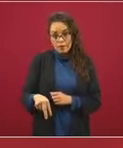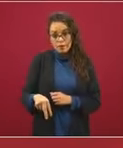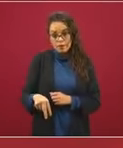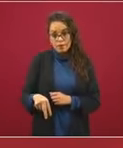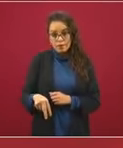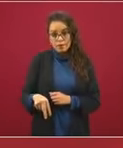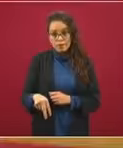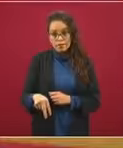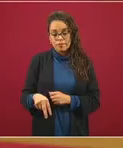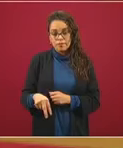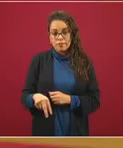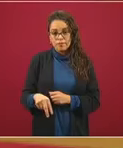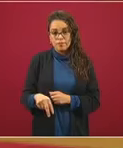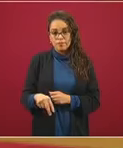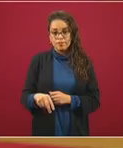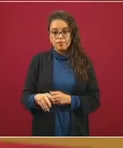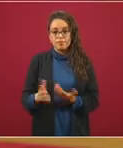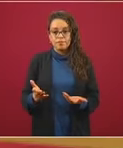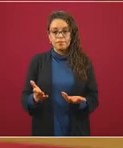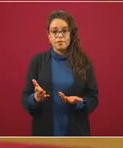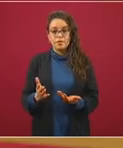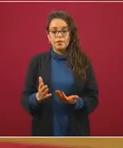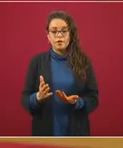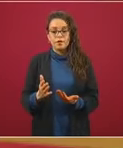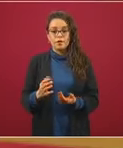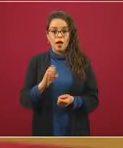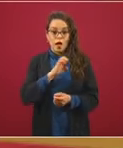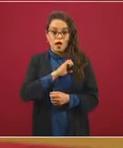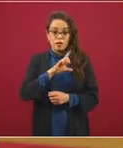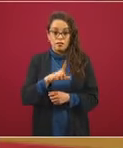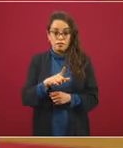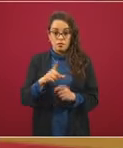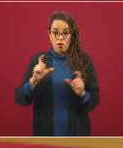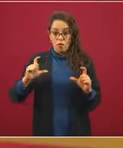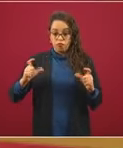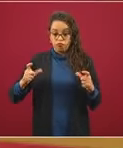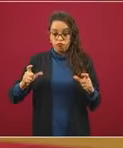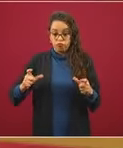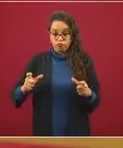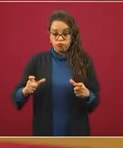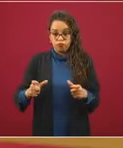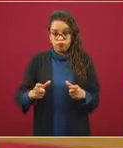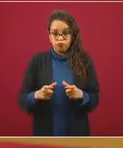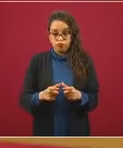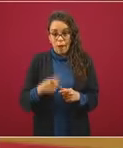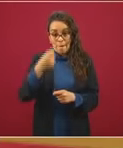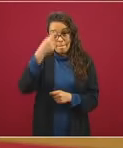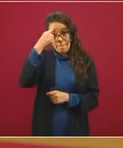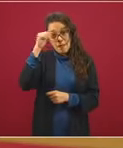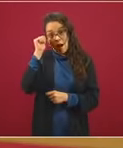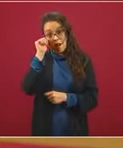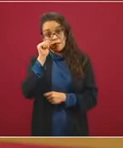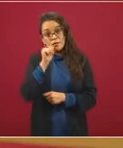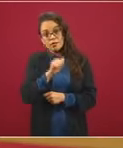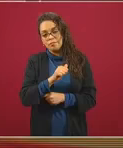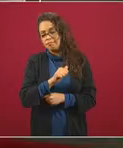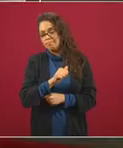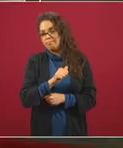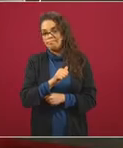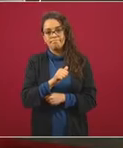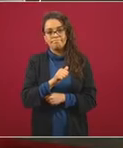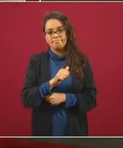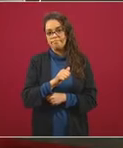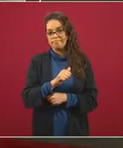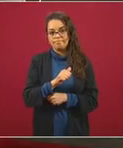especial, en un Estado de reducción como el que estamos de manera eterna. Esta es la realidad que